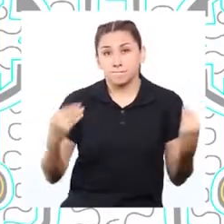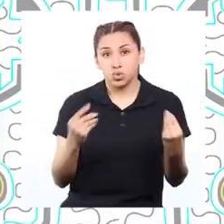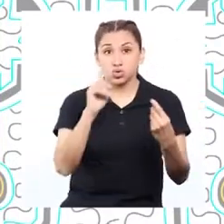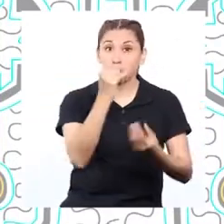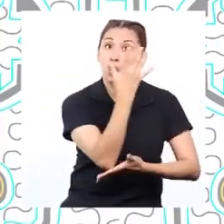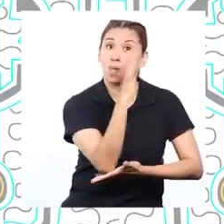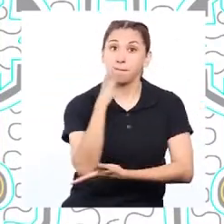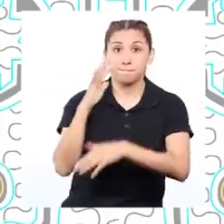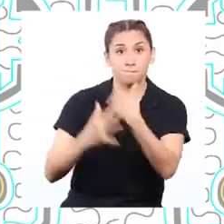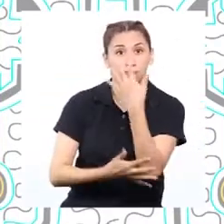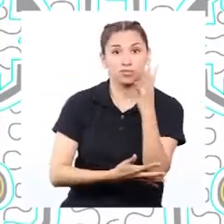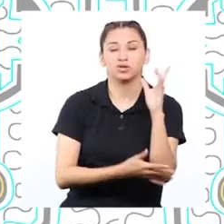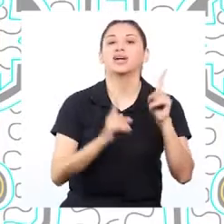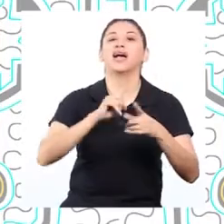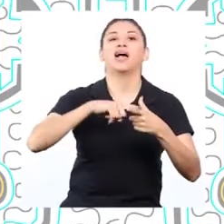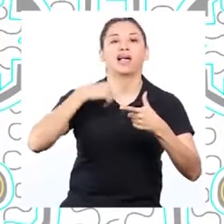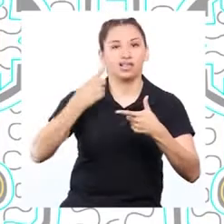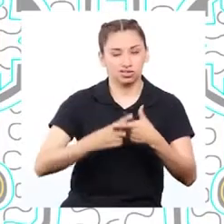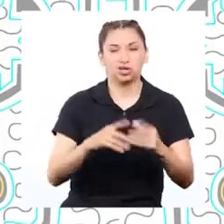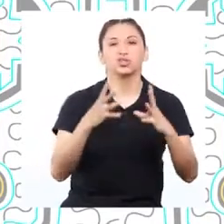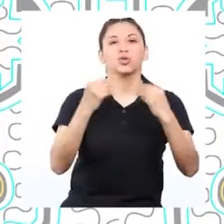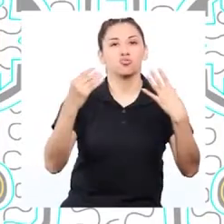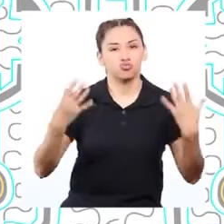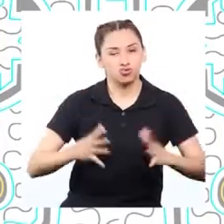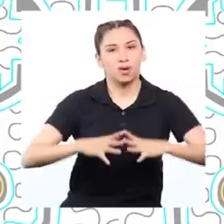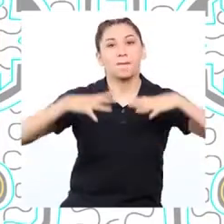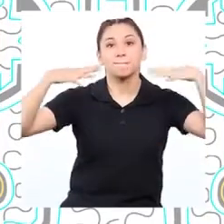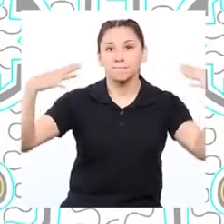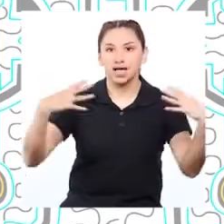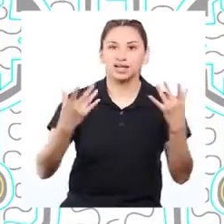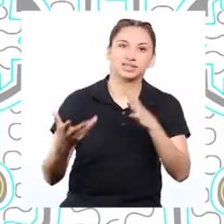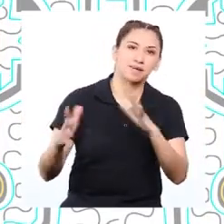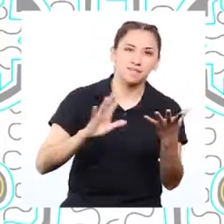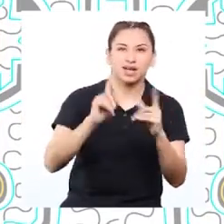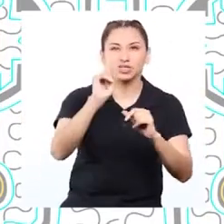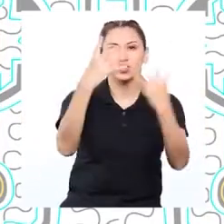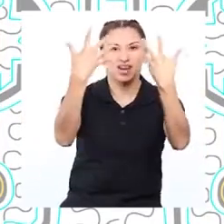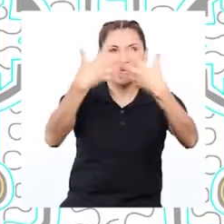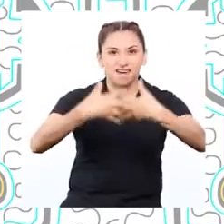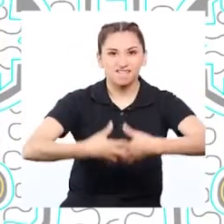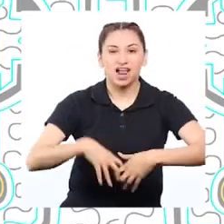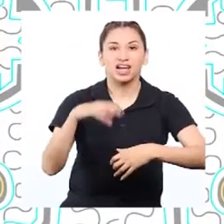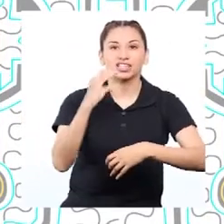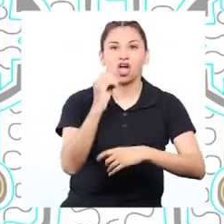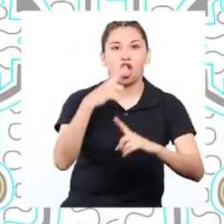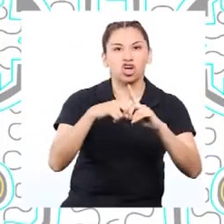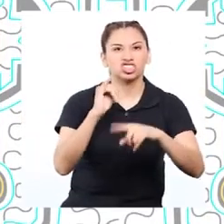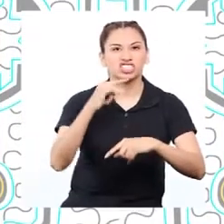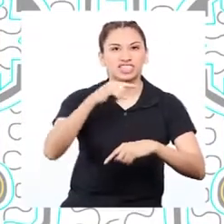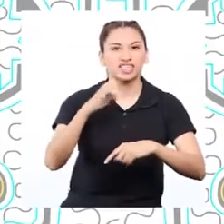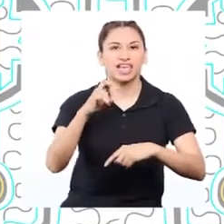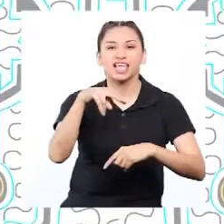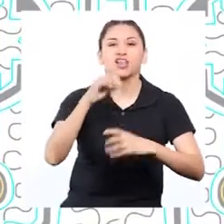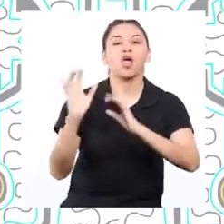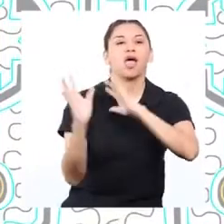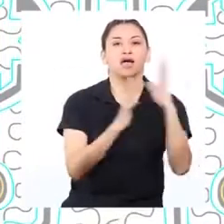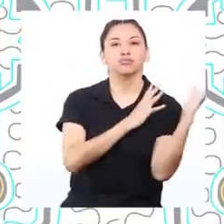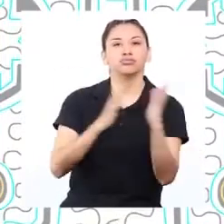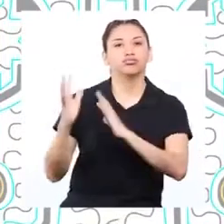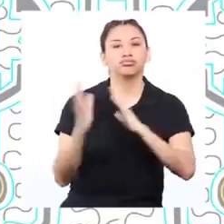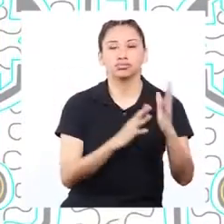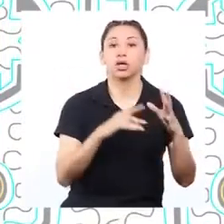como en un bosque, entonces es mucho más. Son como una fábrica de oxígeno. Además,